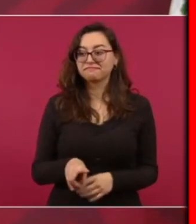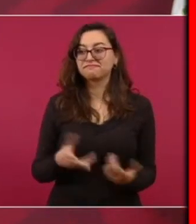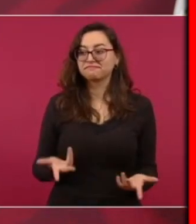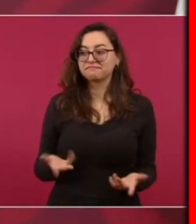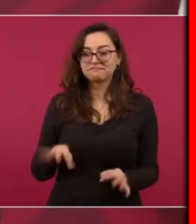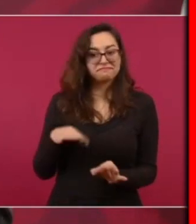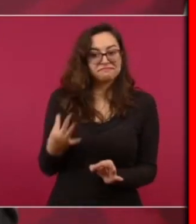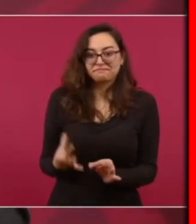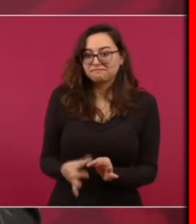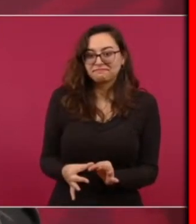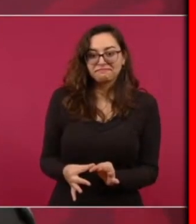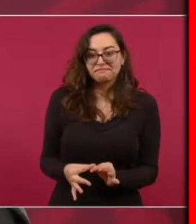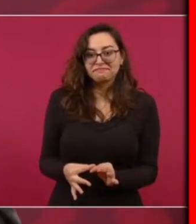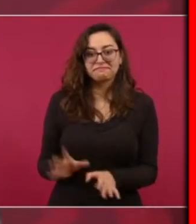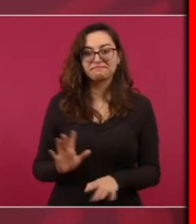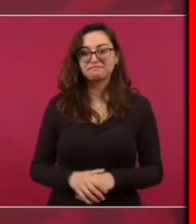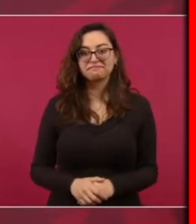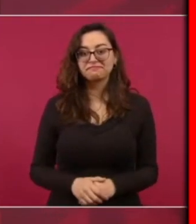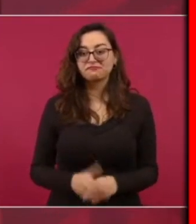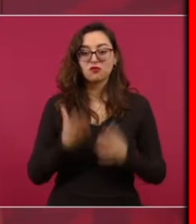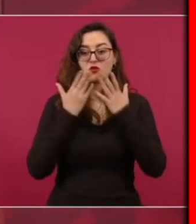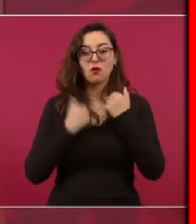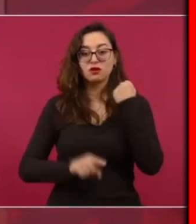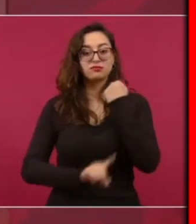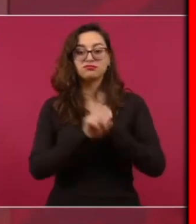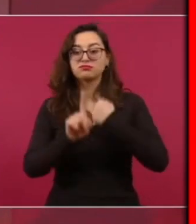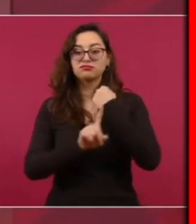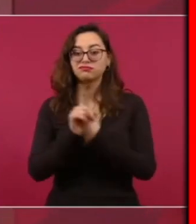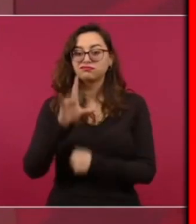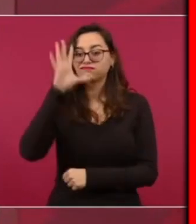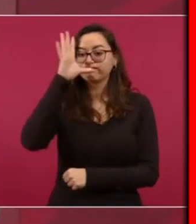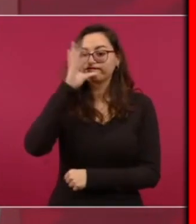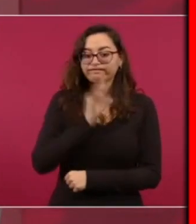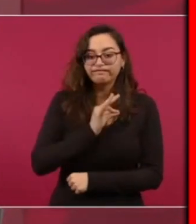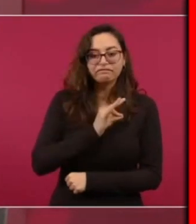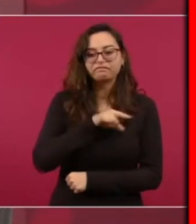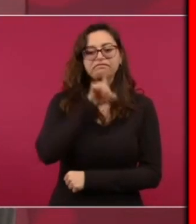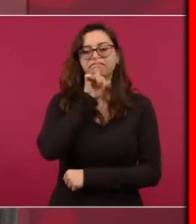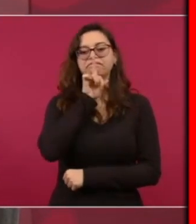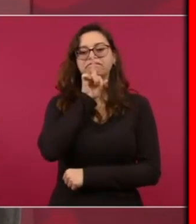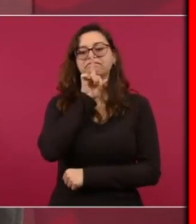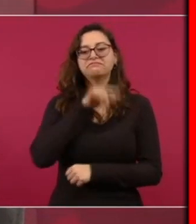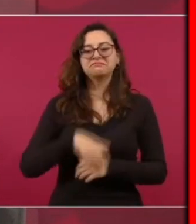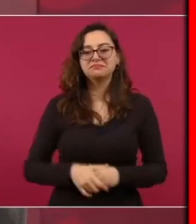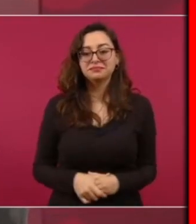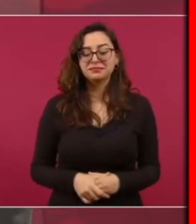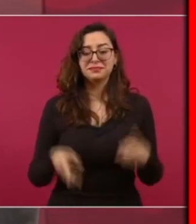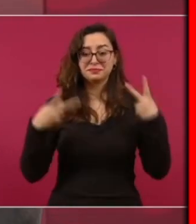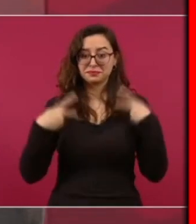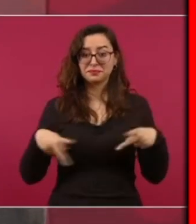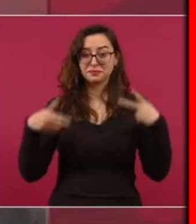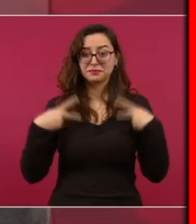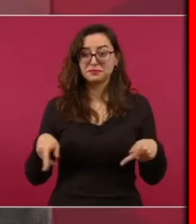no falla Si se atiende al pueblo,